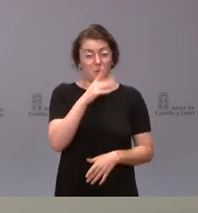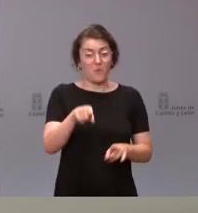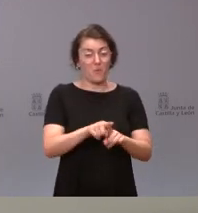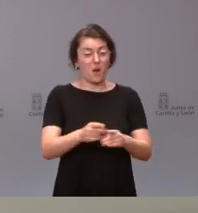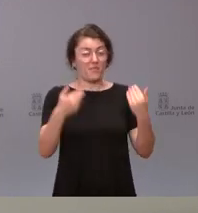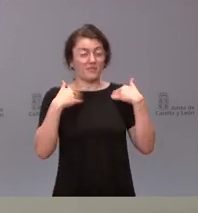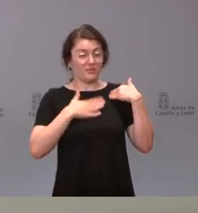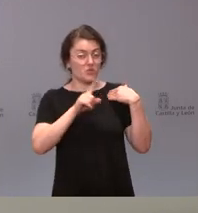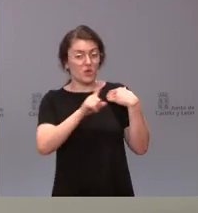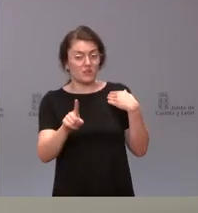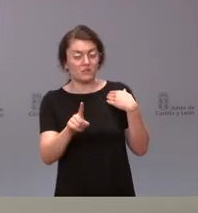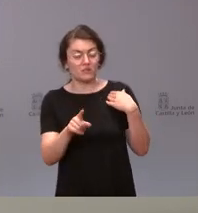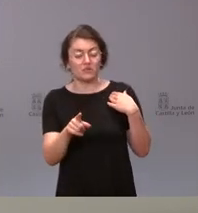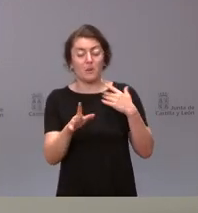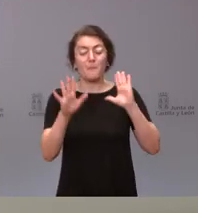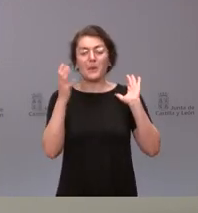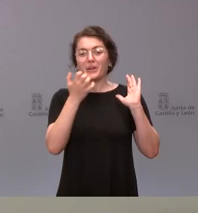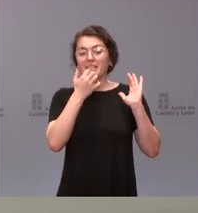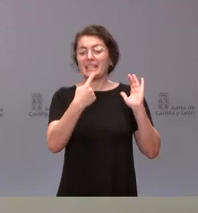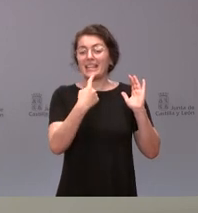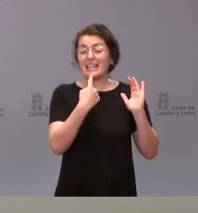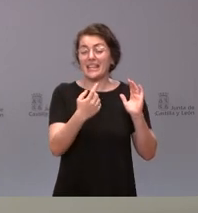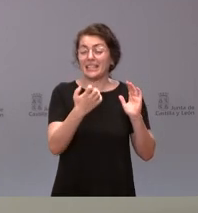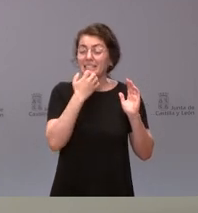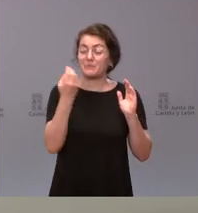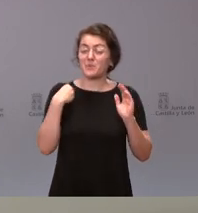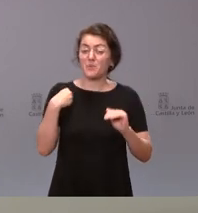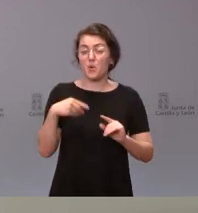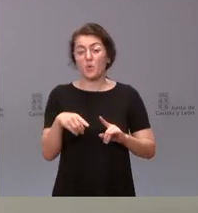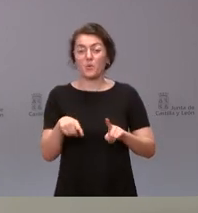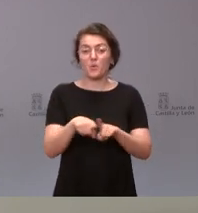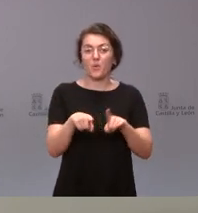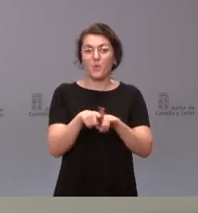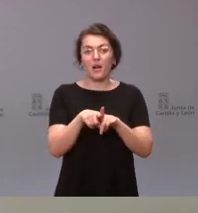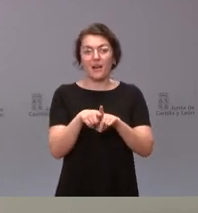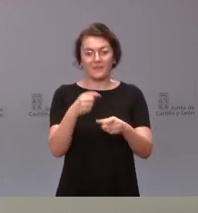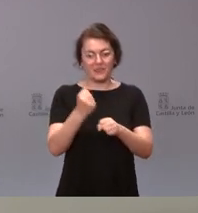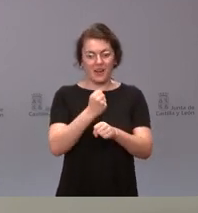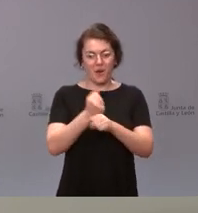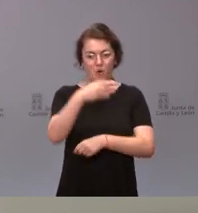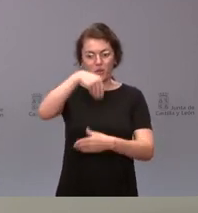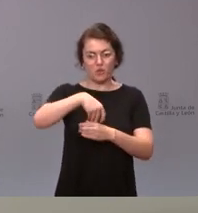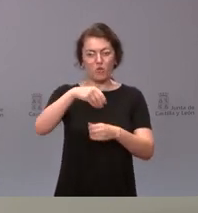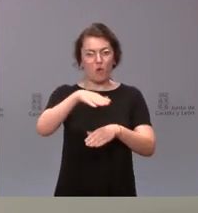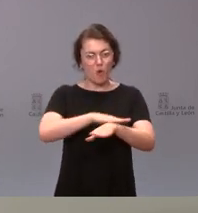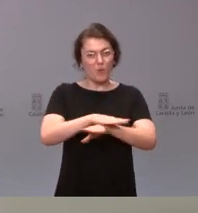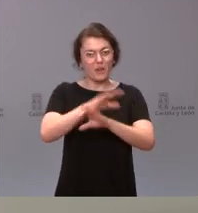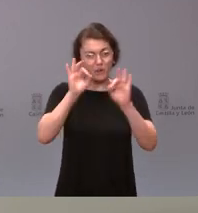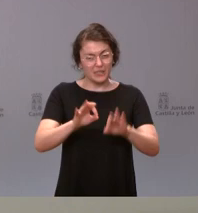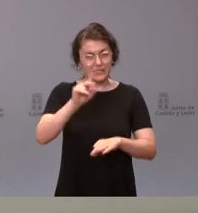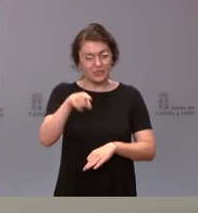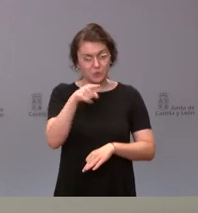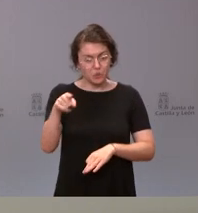de Gobierno. Pero si usted me dice si esto forma parte del trabajo del Gobierno, pues usted